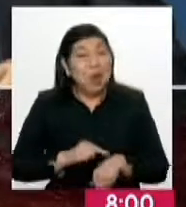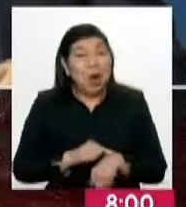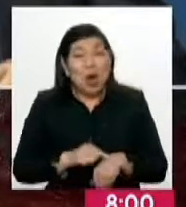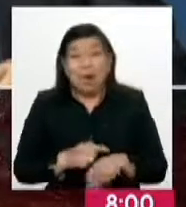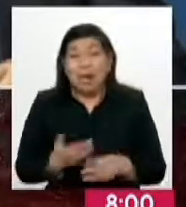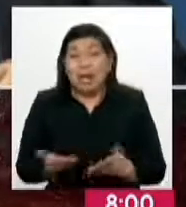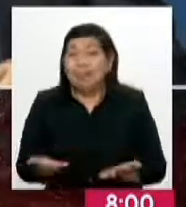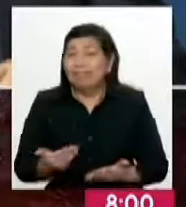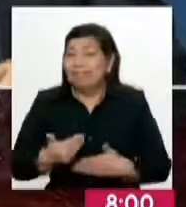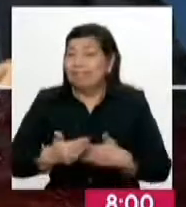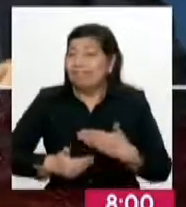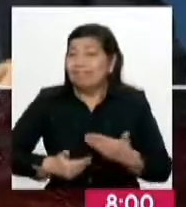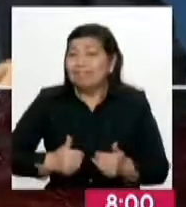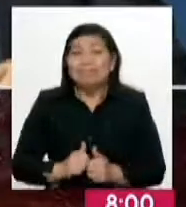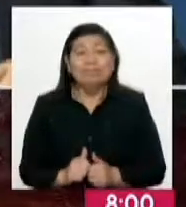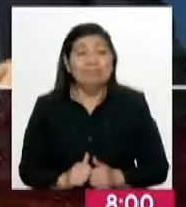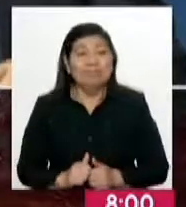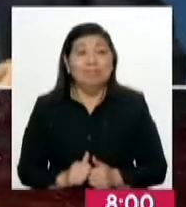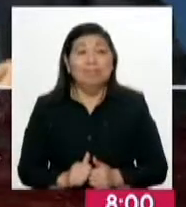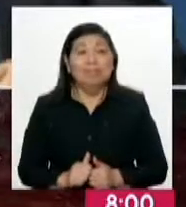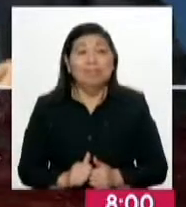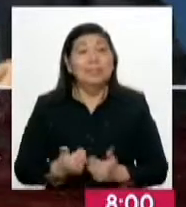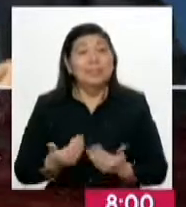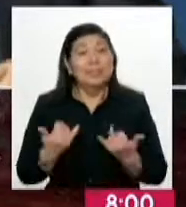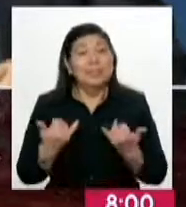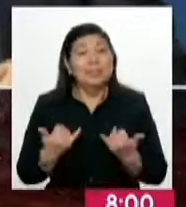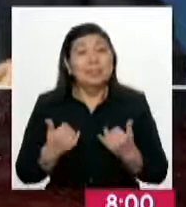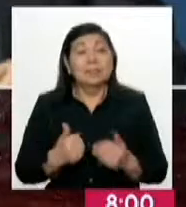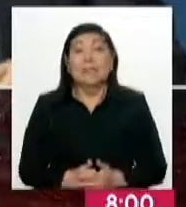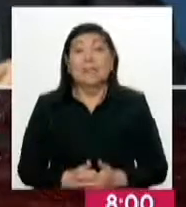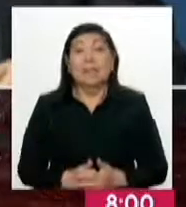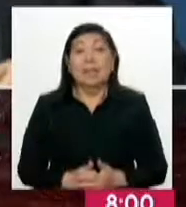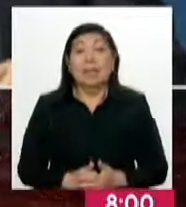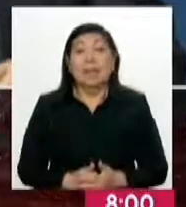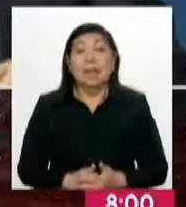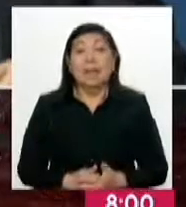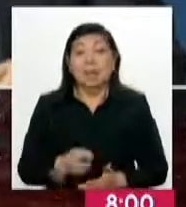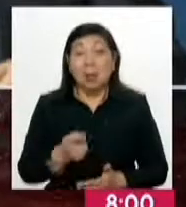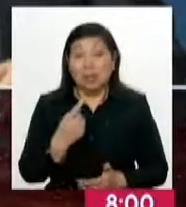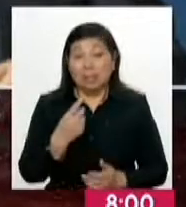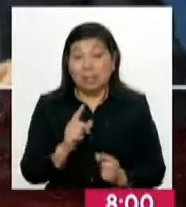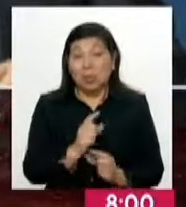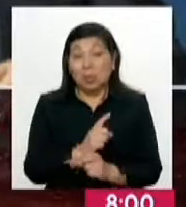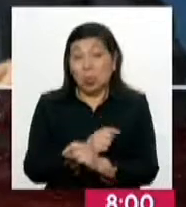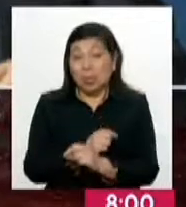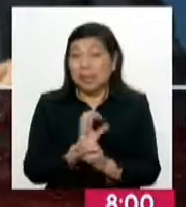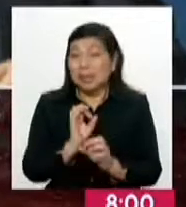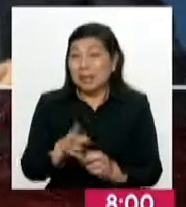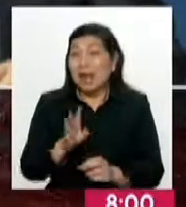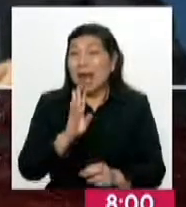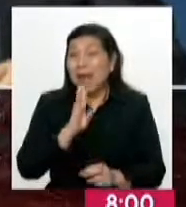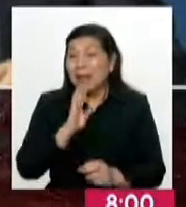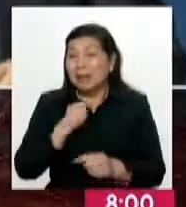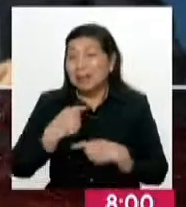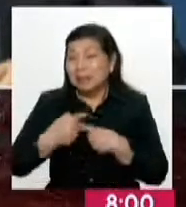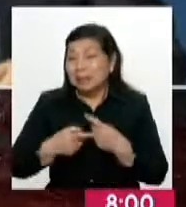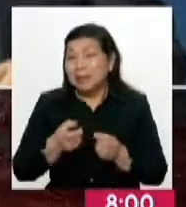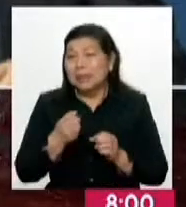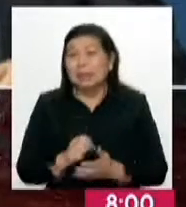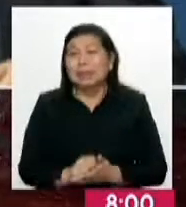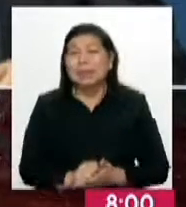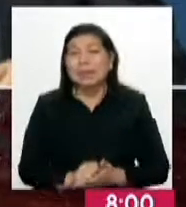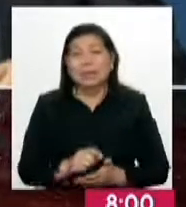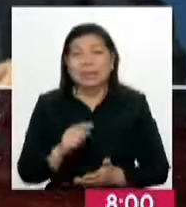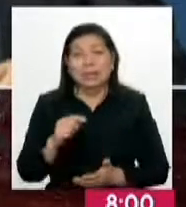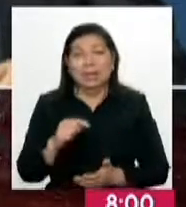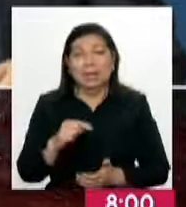se ha ido actualizando, ¿no? Pedro Yaranga. Usted lo puede seguir en Twitter como arroba pedro guión